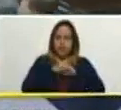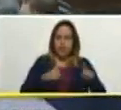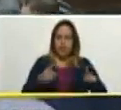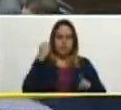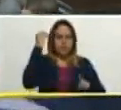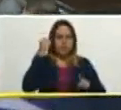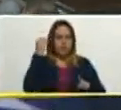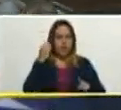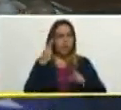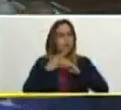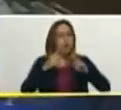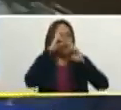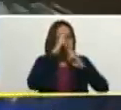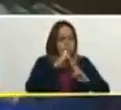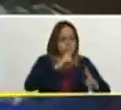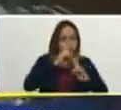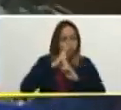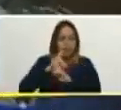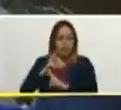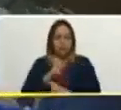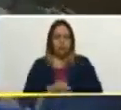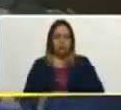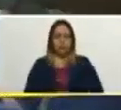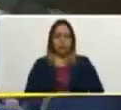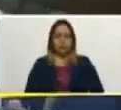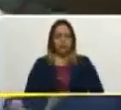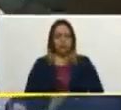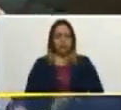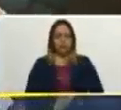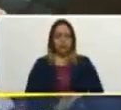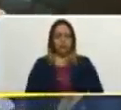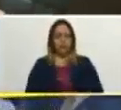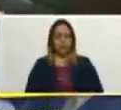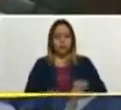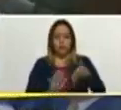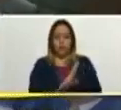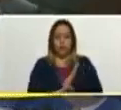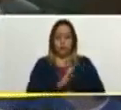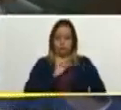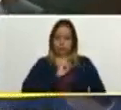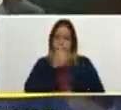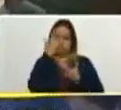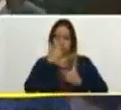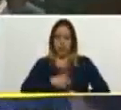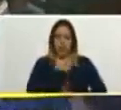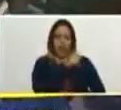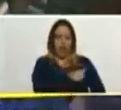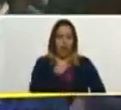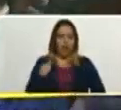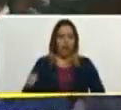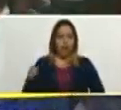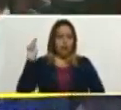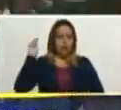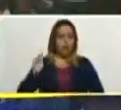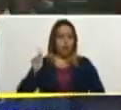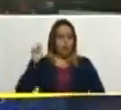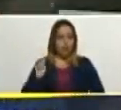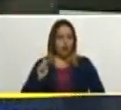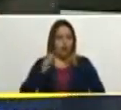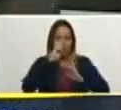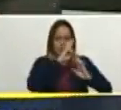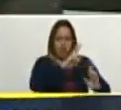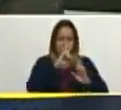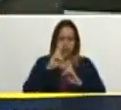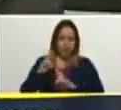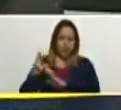pero con un respeto a la dignidad de cada uno de los diputados y las diputadas, con un respeto a la